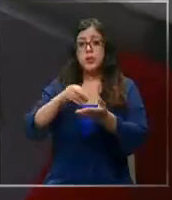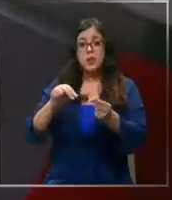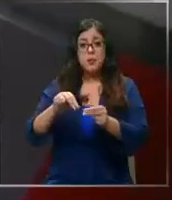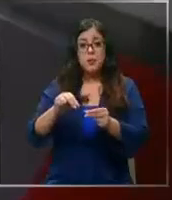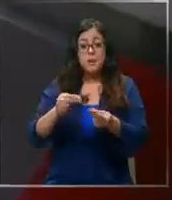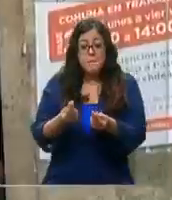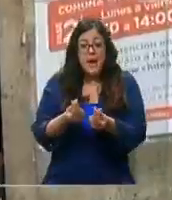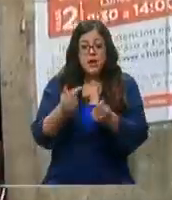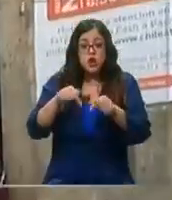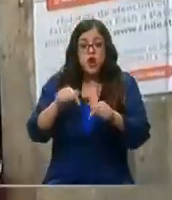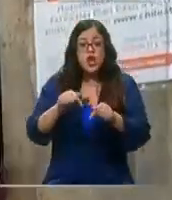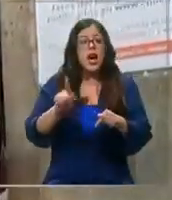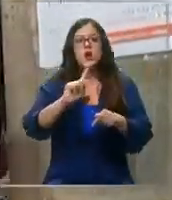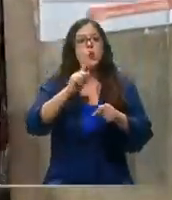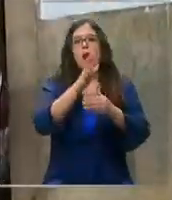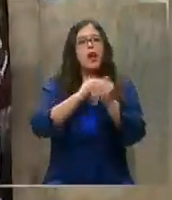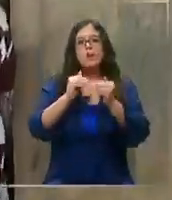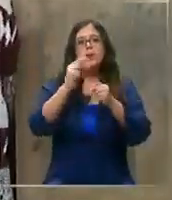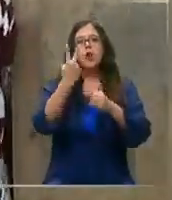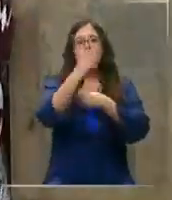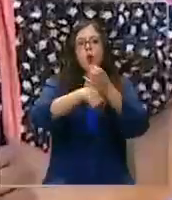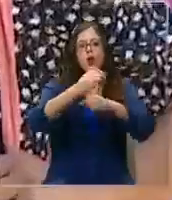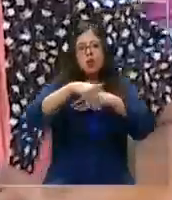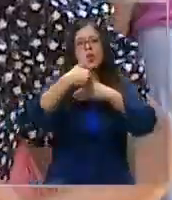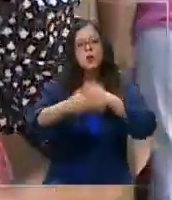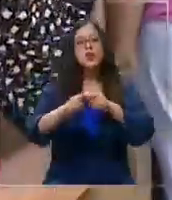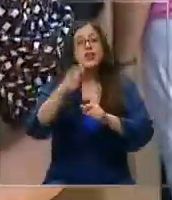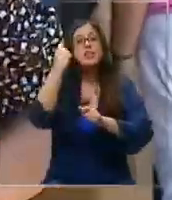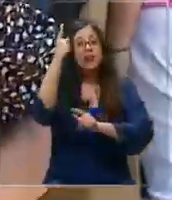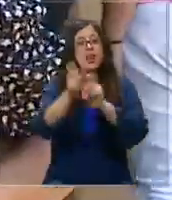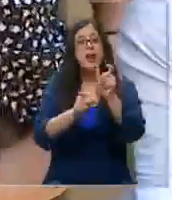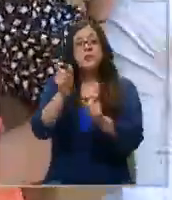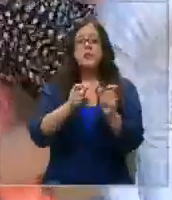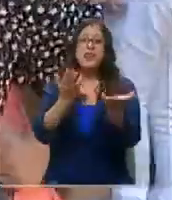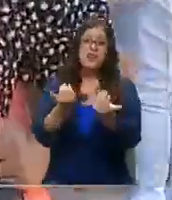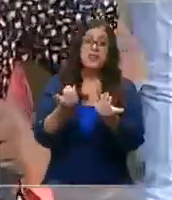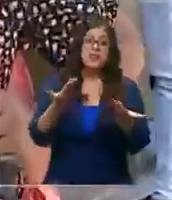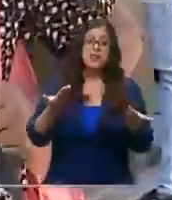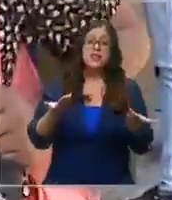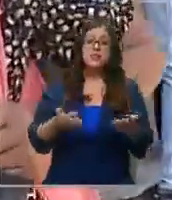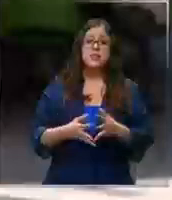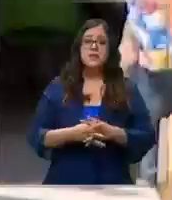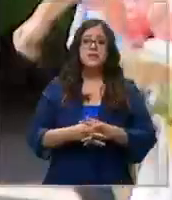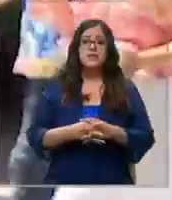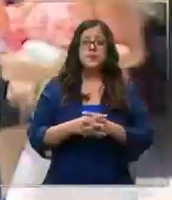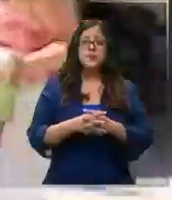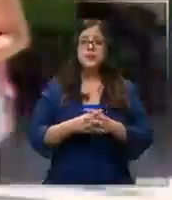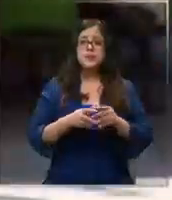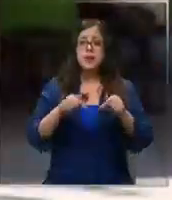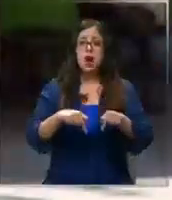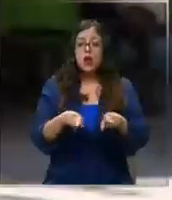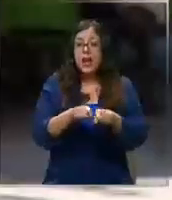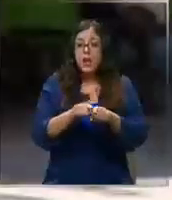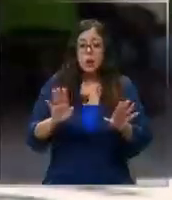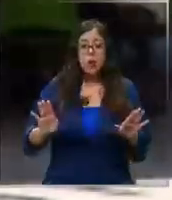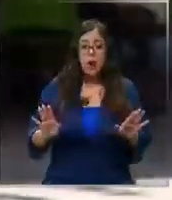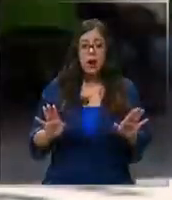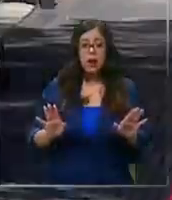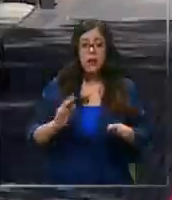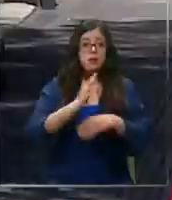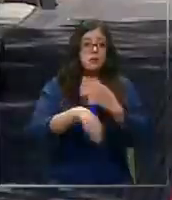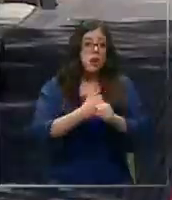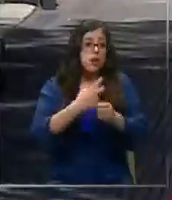hoy no serán los mismos que en dos años más. Y eso bien lo sabe quienes más lo necesitan. El valor ahora va a estar igual que en el